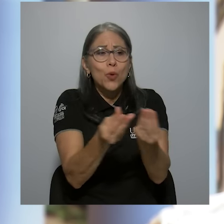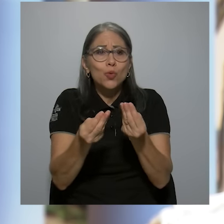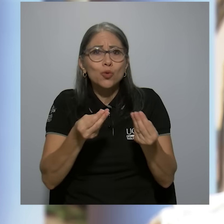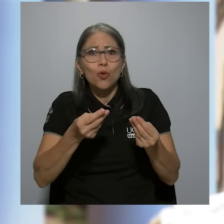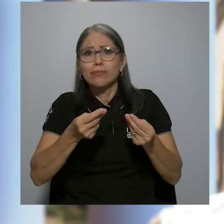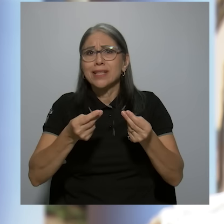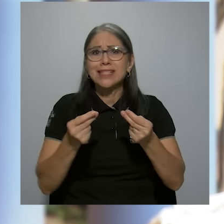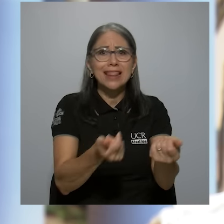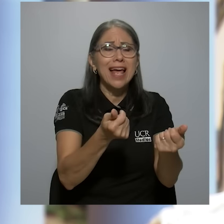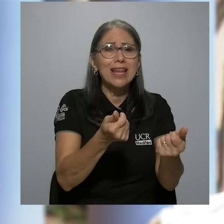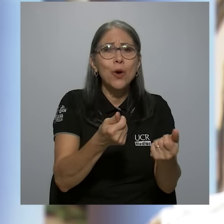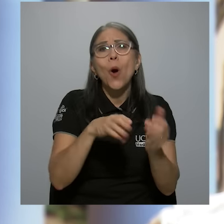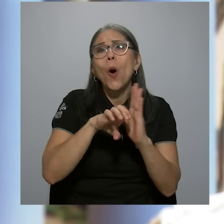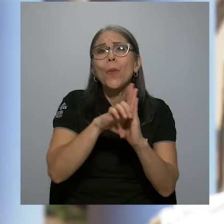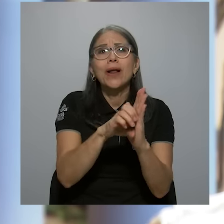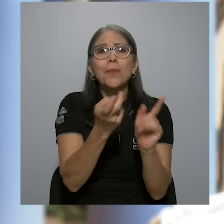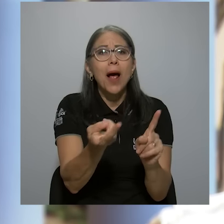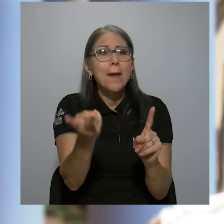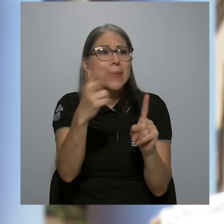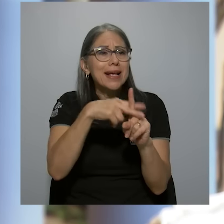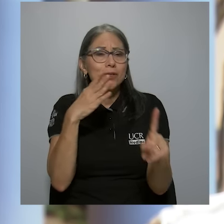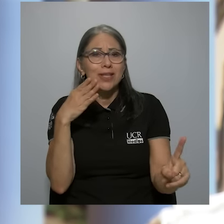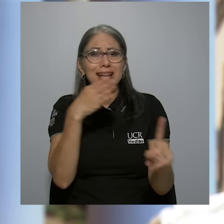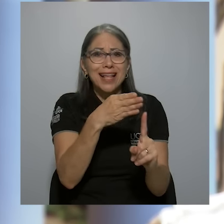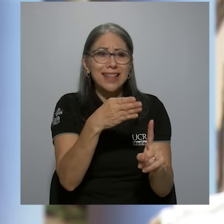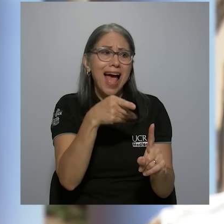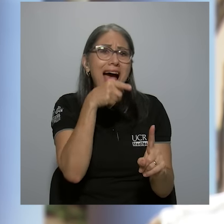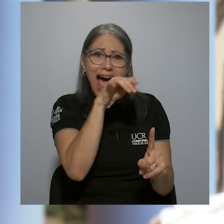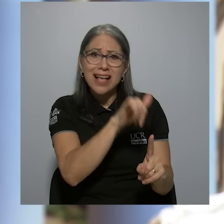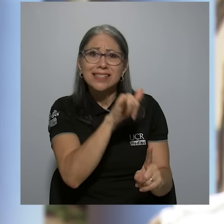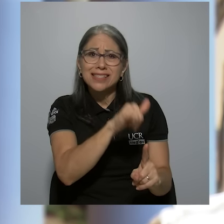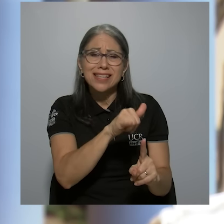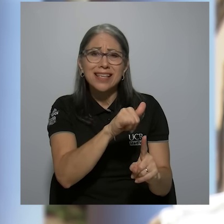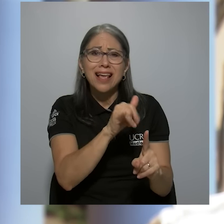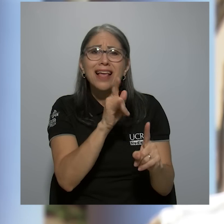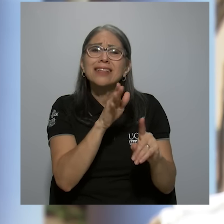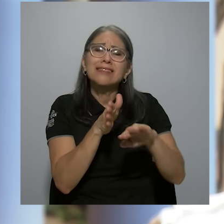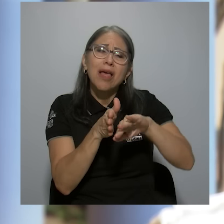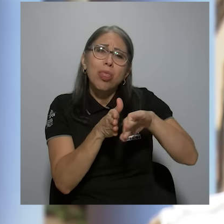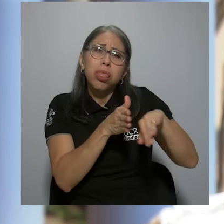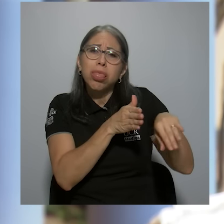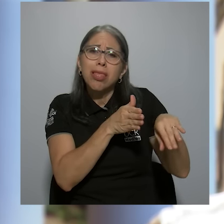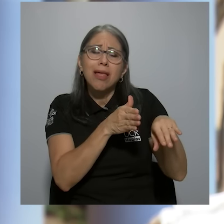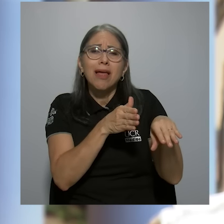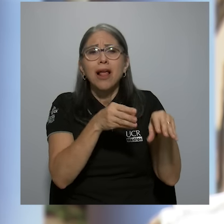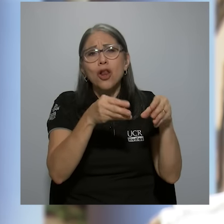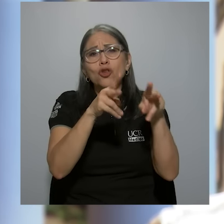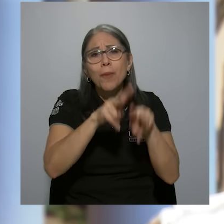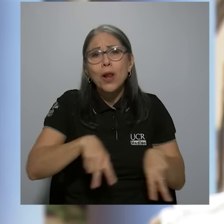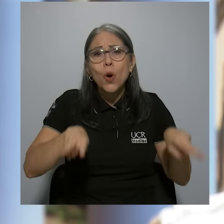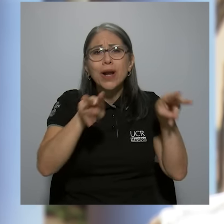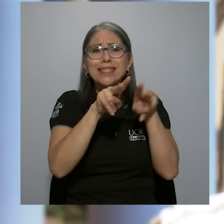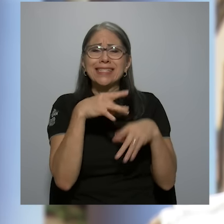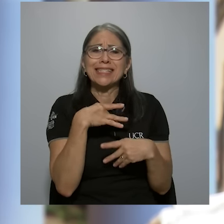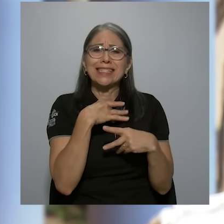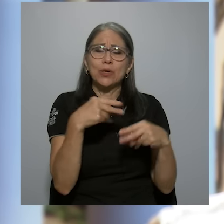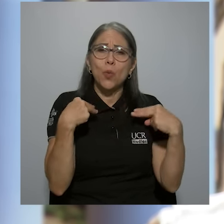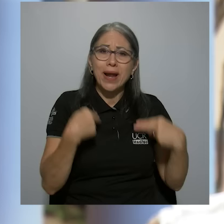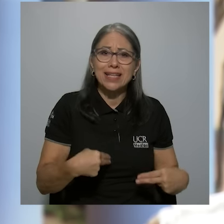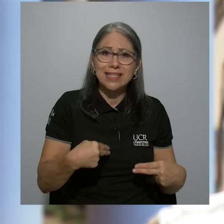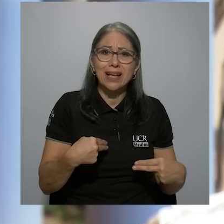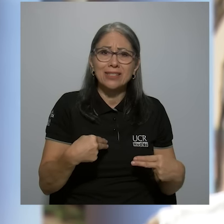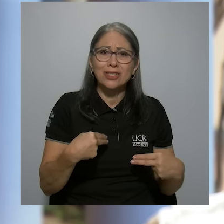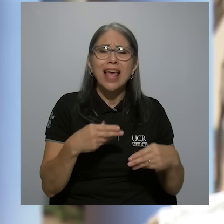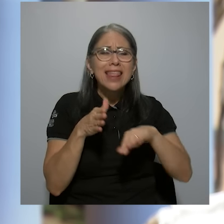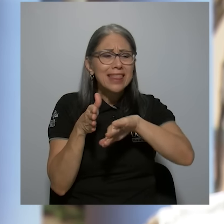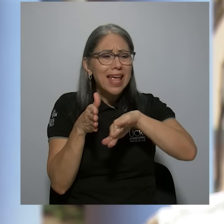decirlo, tener una aplicación más directa, se pierden mucho los valores humanísticos y dejamos muy de